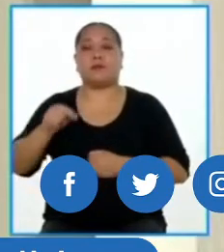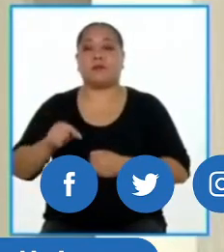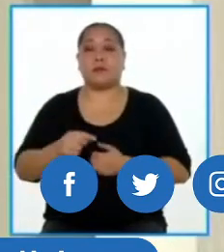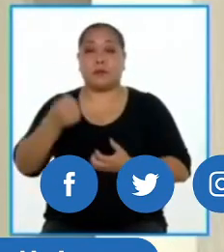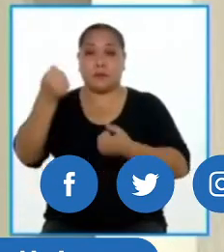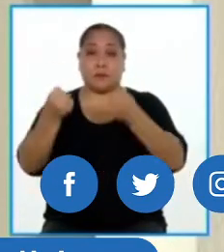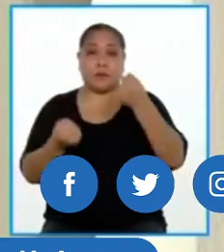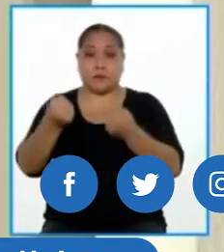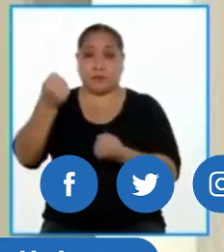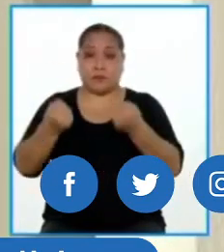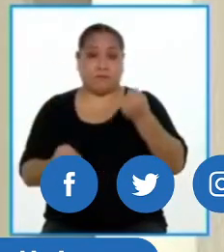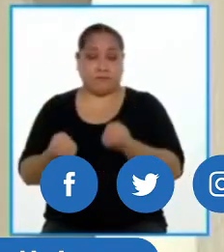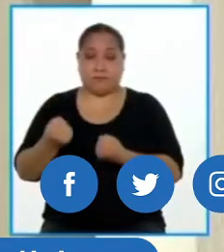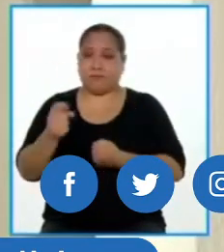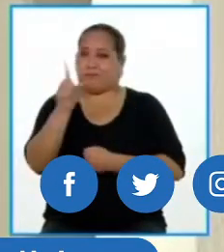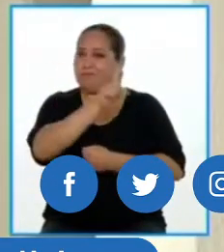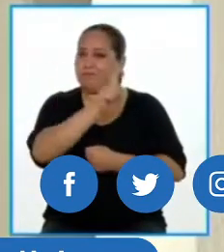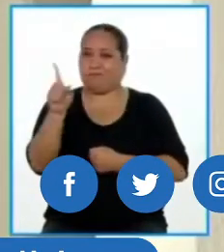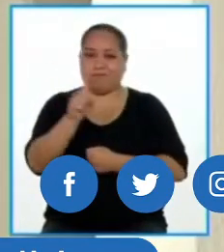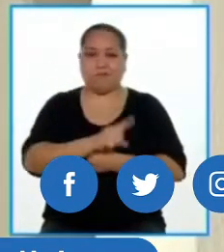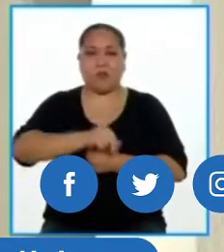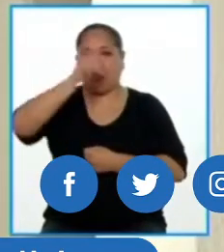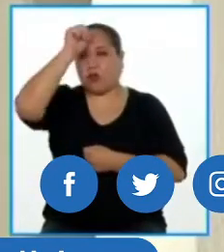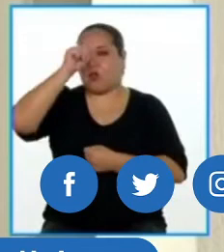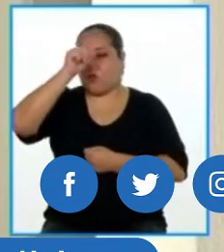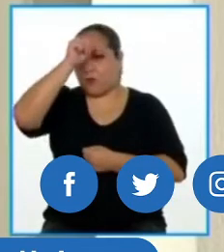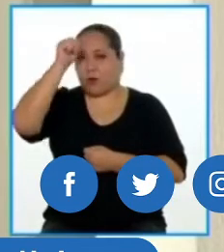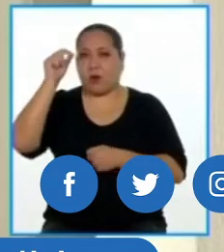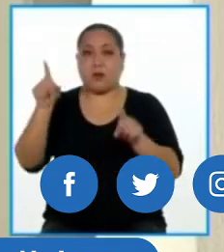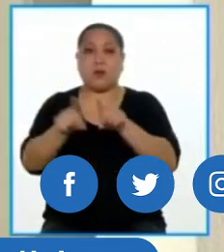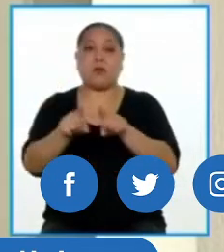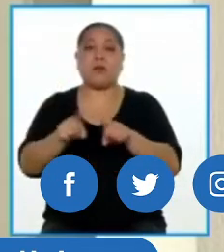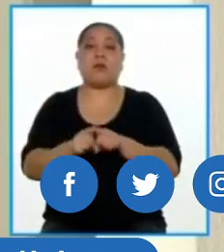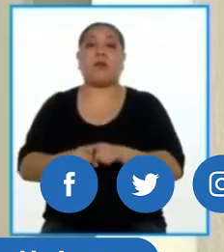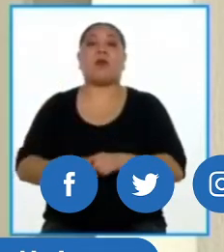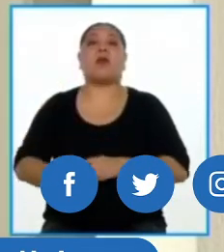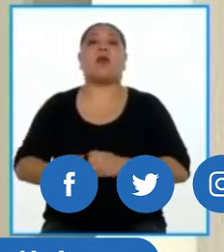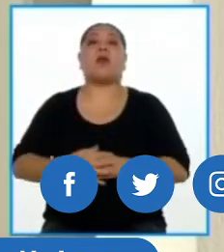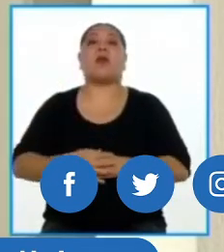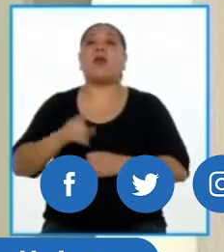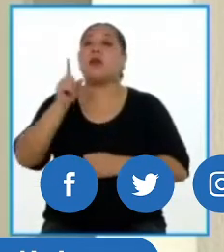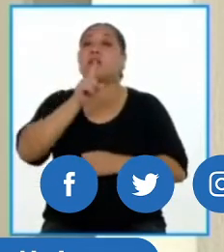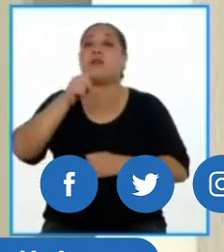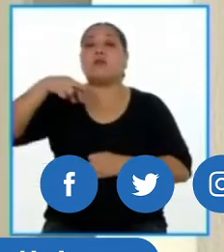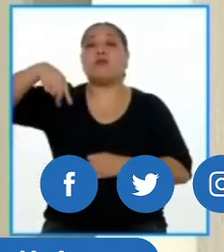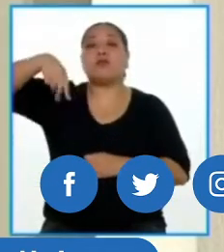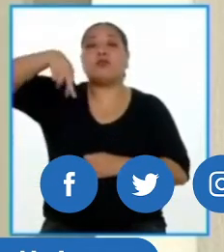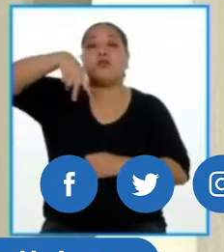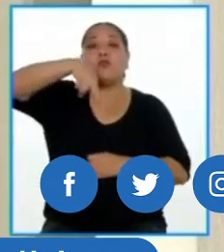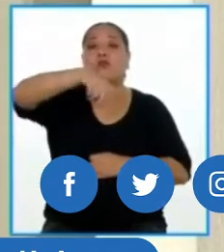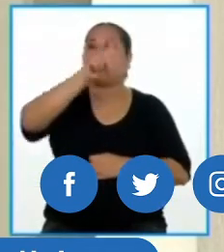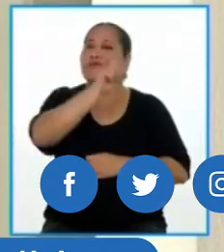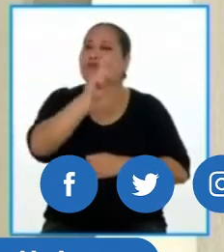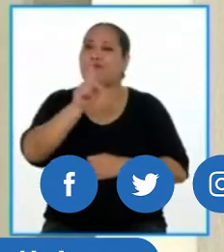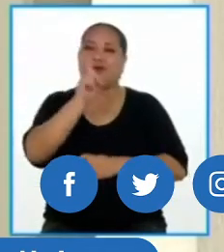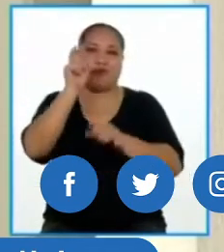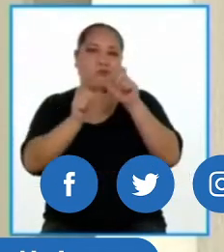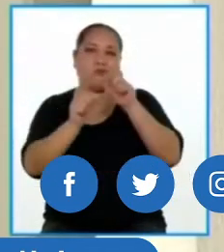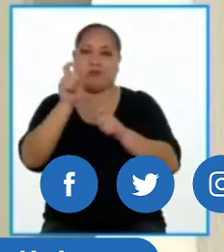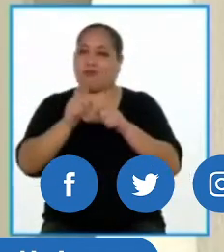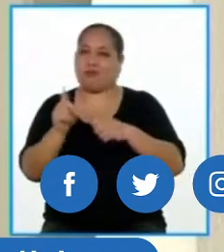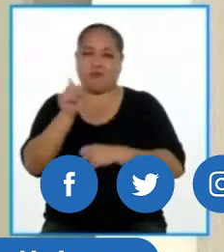el tránsito vehicular los días domingo, y además restricción del tránsito peatonal también los días domingo.